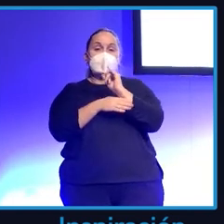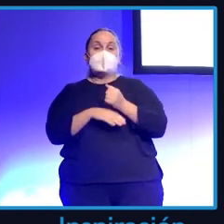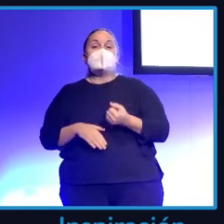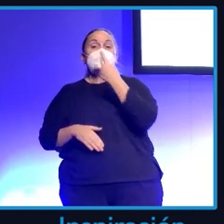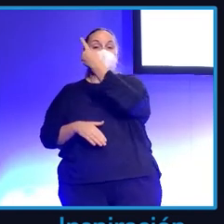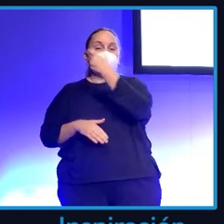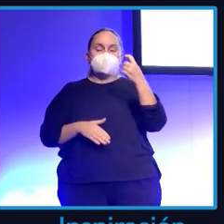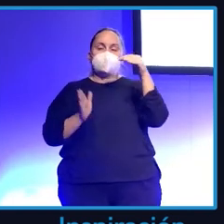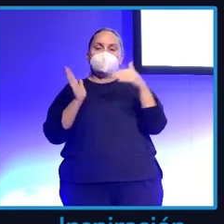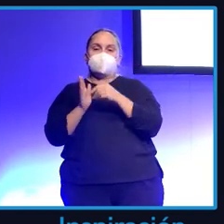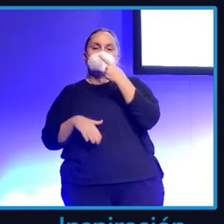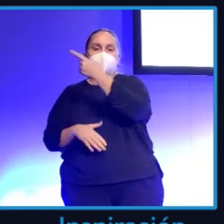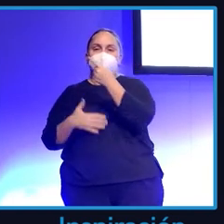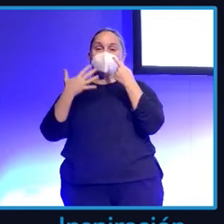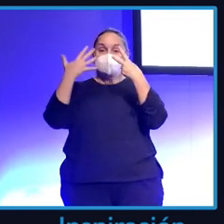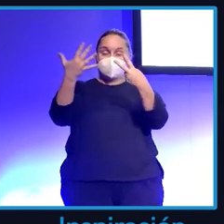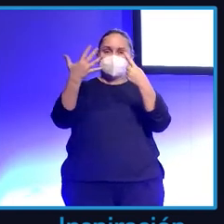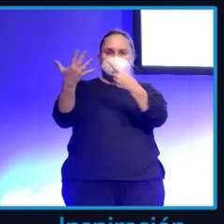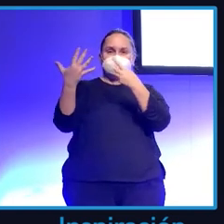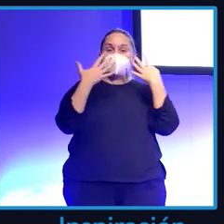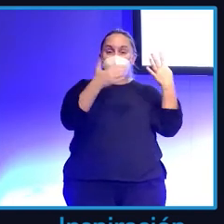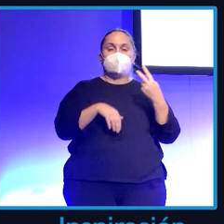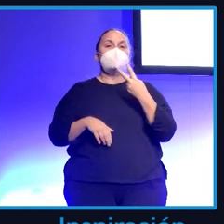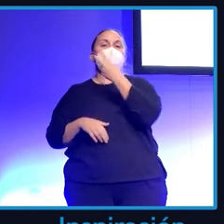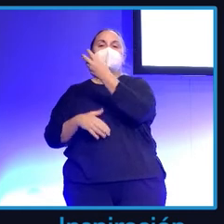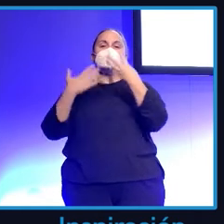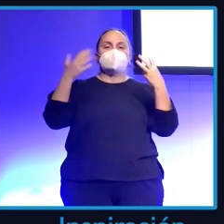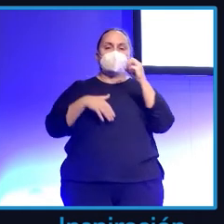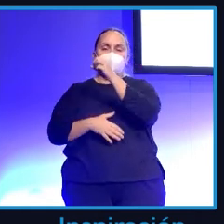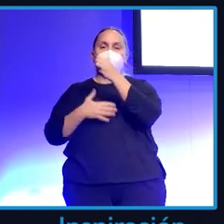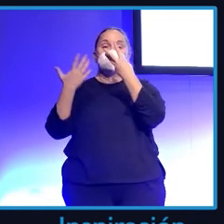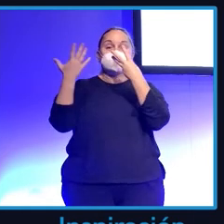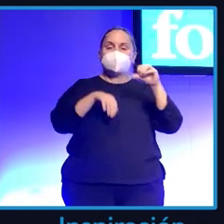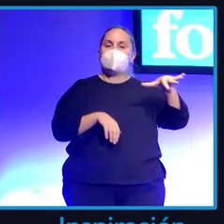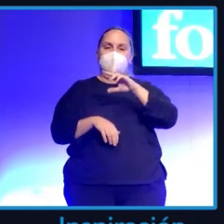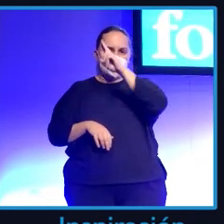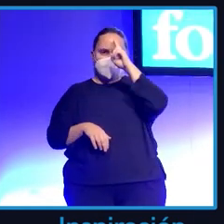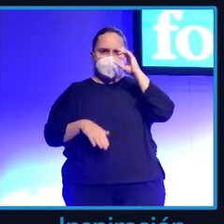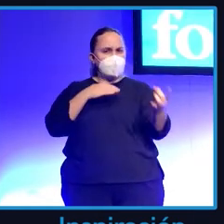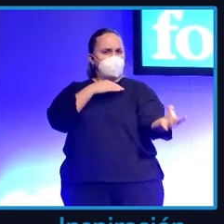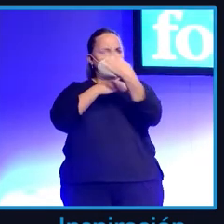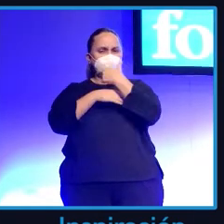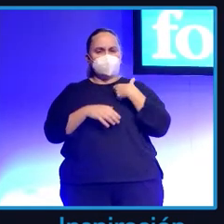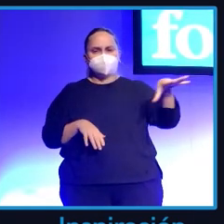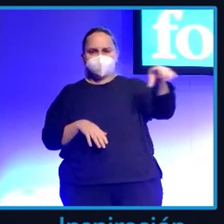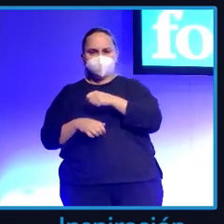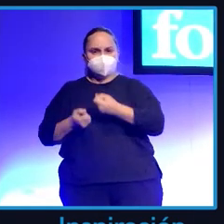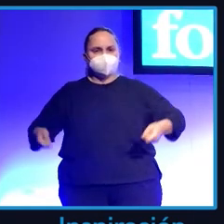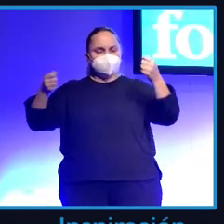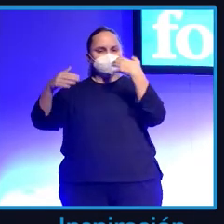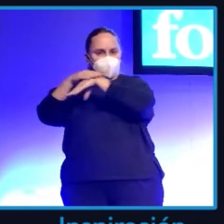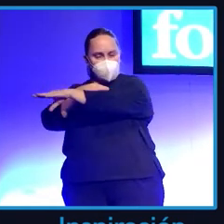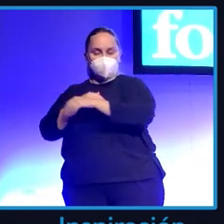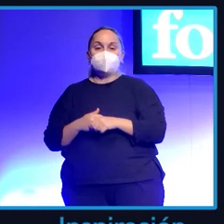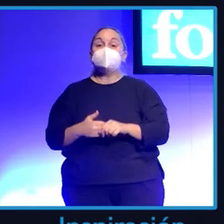.169 de 28080 Madrid. Lo podéis enviar allí y yo los recojo. Bueno, el